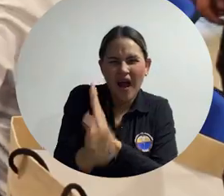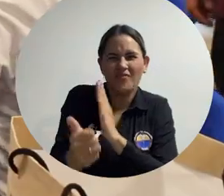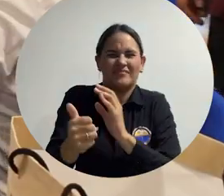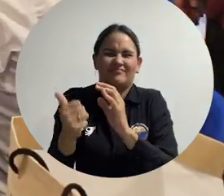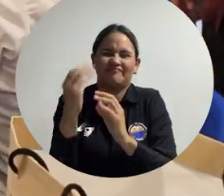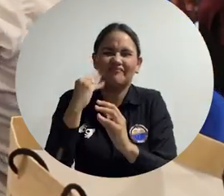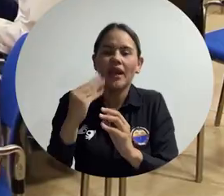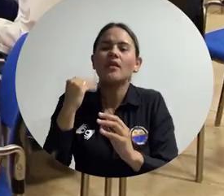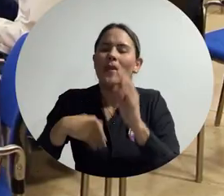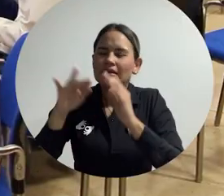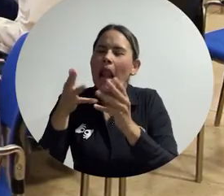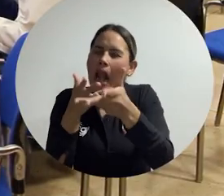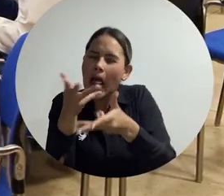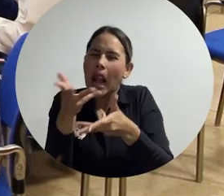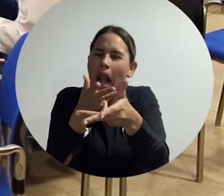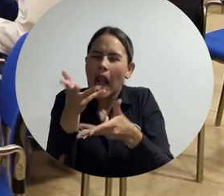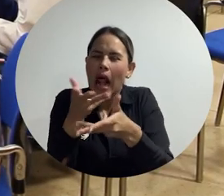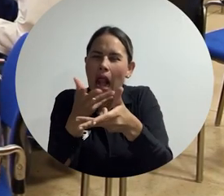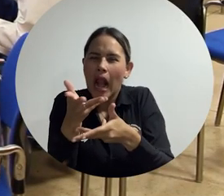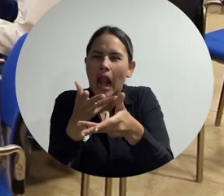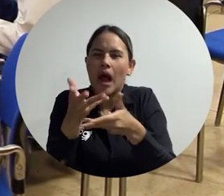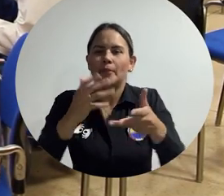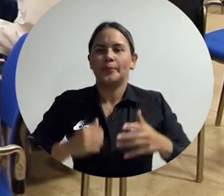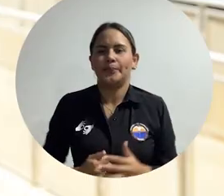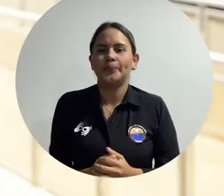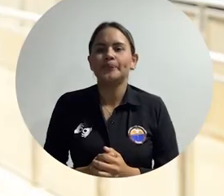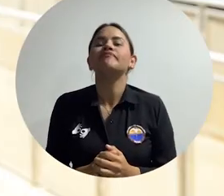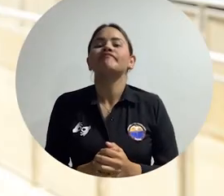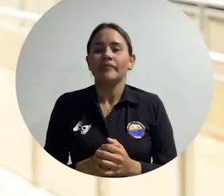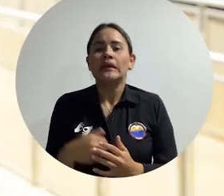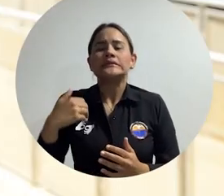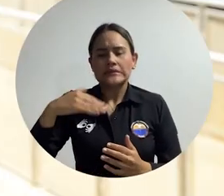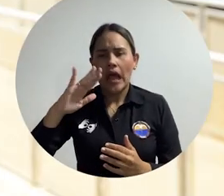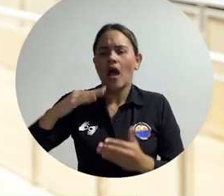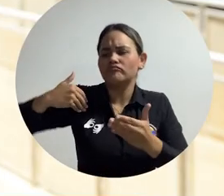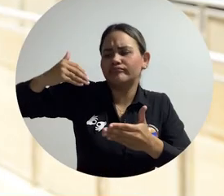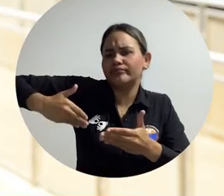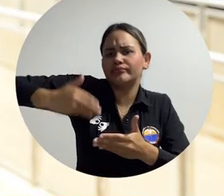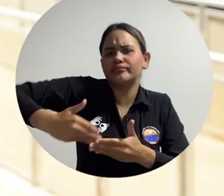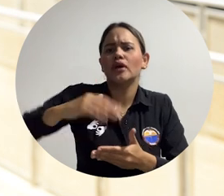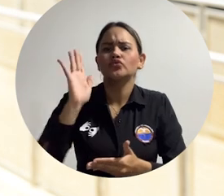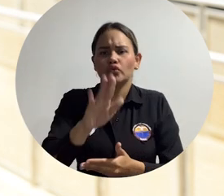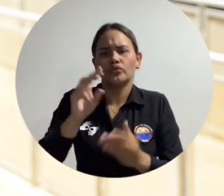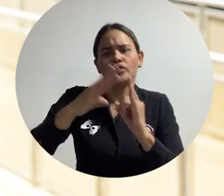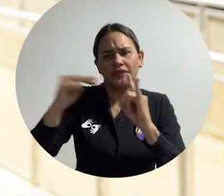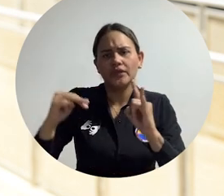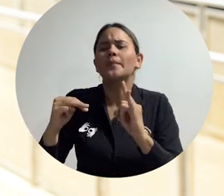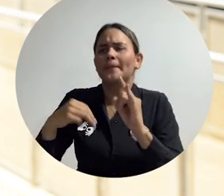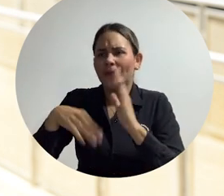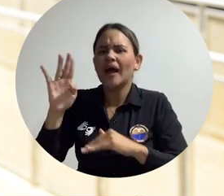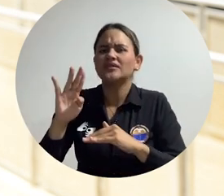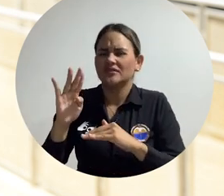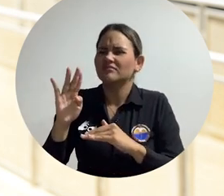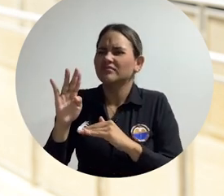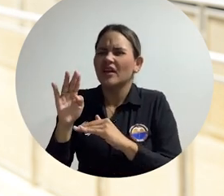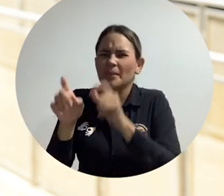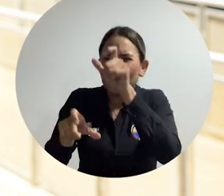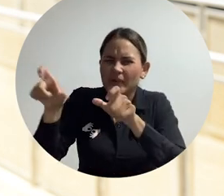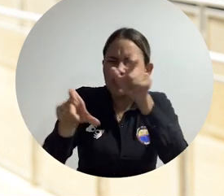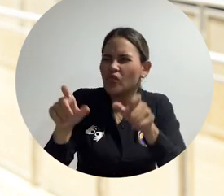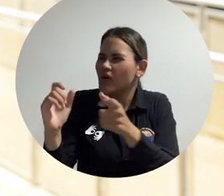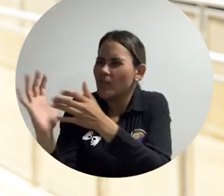proceso. Con el Semillero de la Universidad de Magdalena yo he venido recopilando toda la información tanto de la central